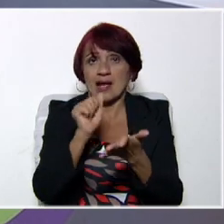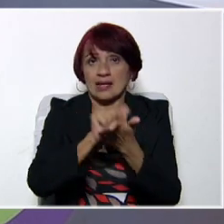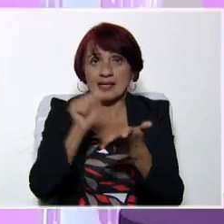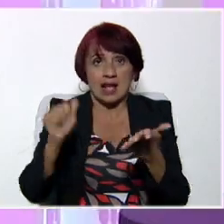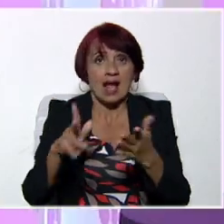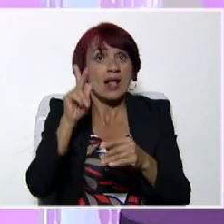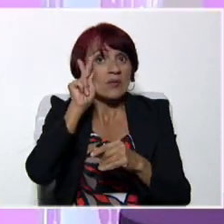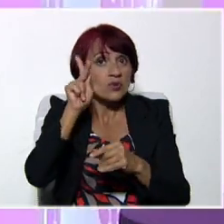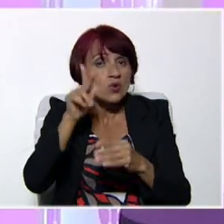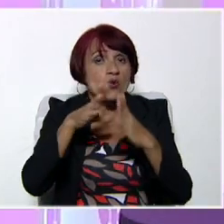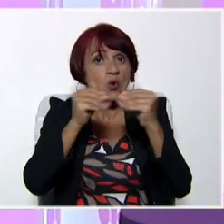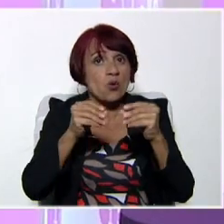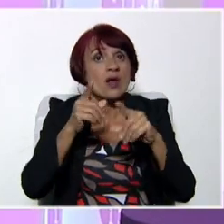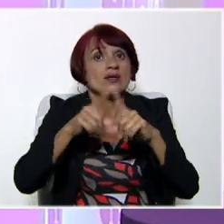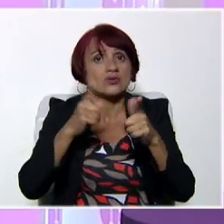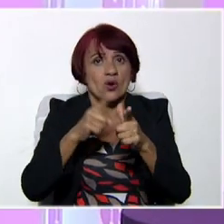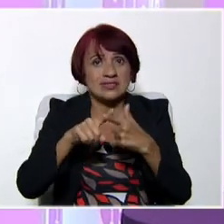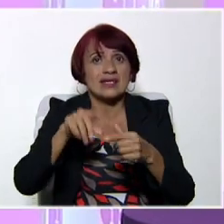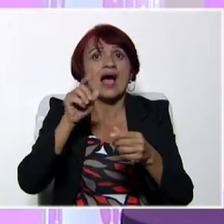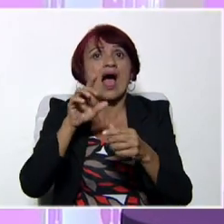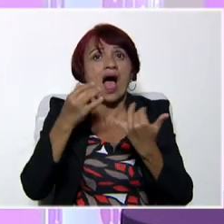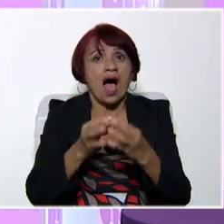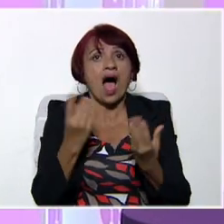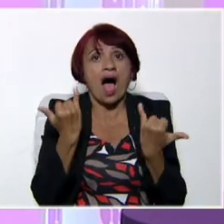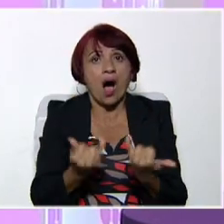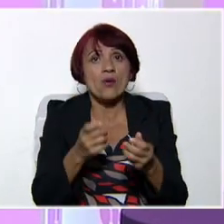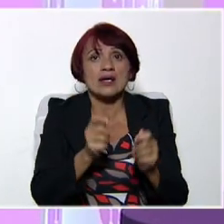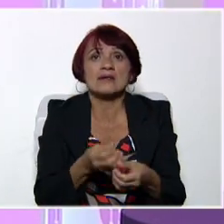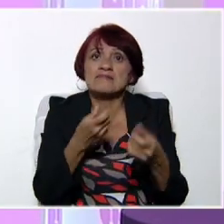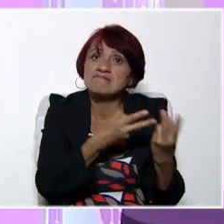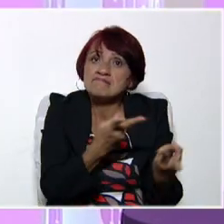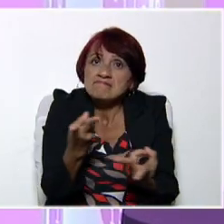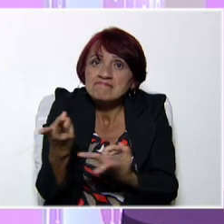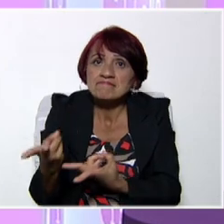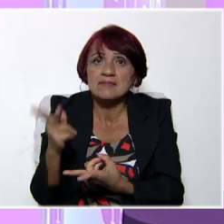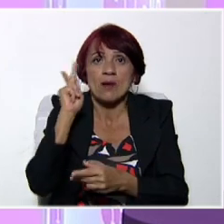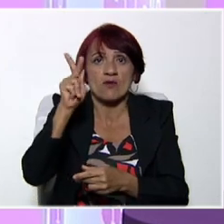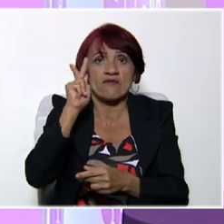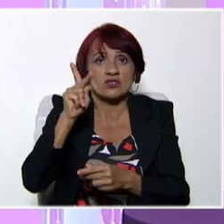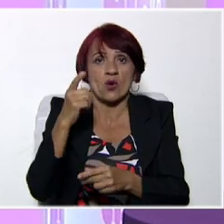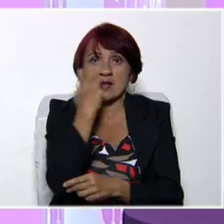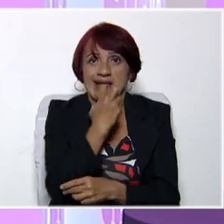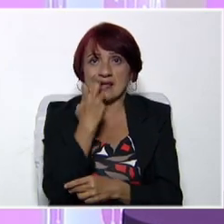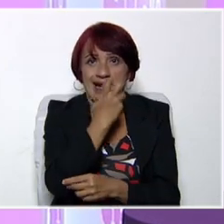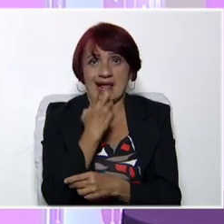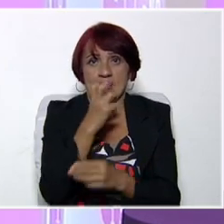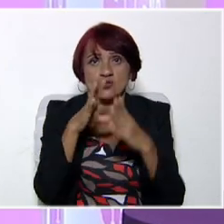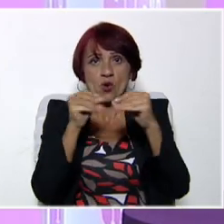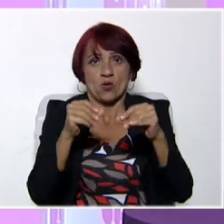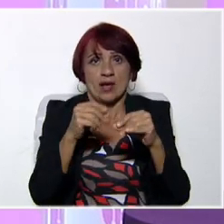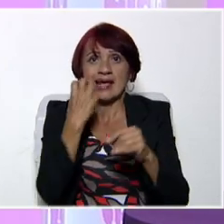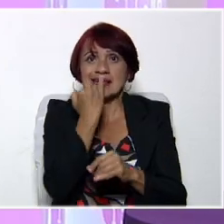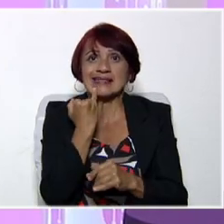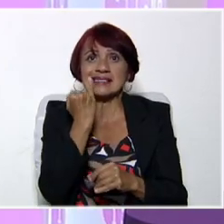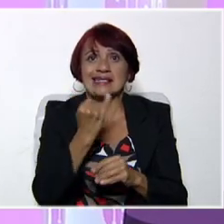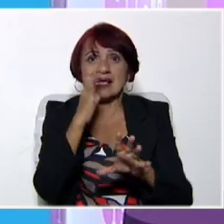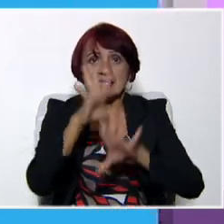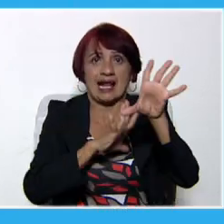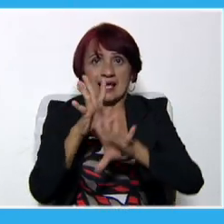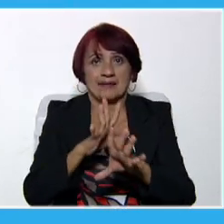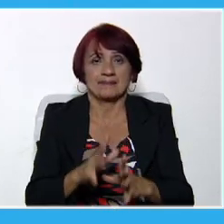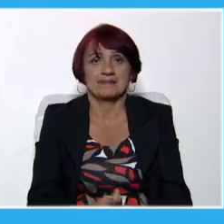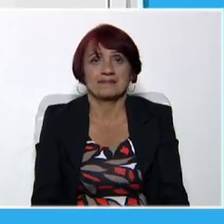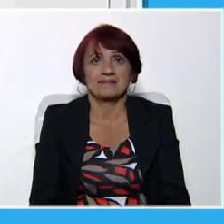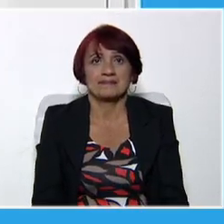a nuestro profesor y a sus estudiantes y los dejo de inmediato con la clase del profesor Arturo Jiménez en el idioma extranjero inglés.